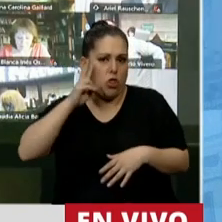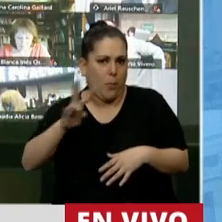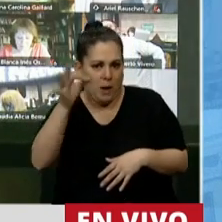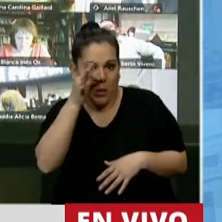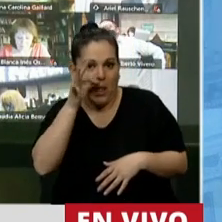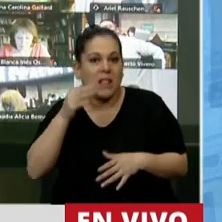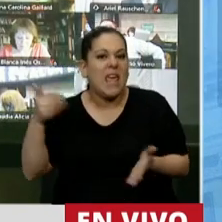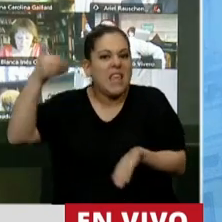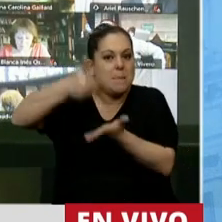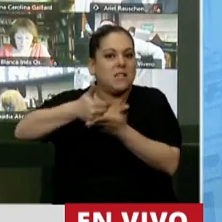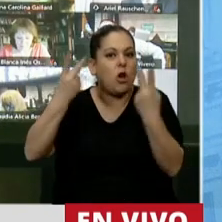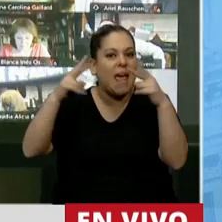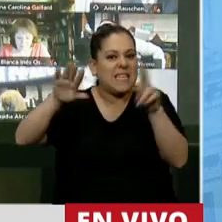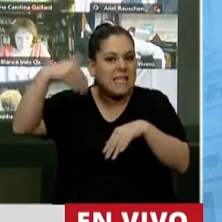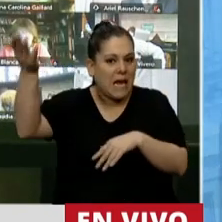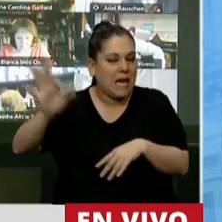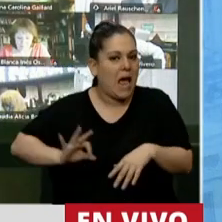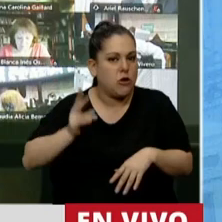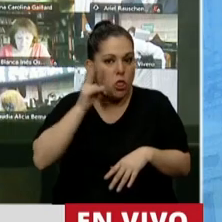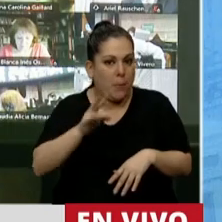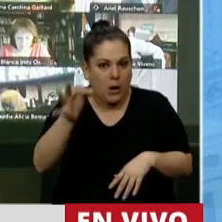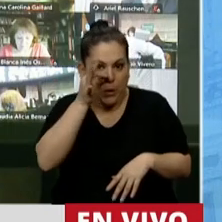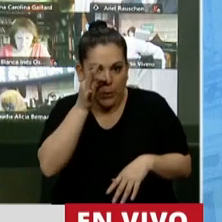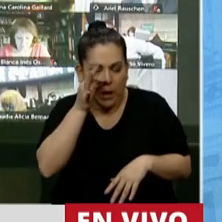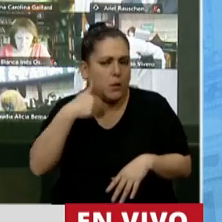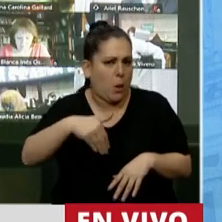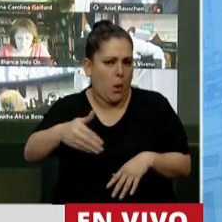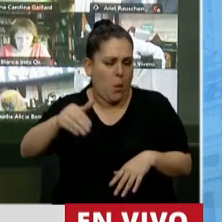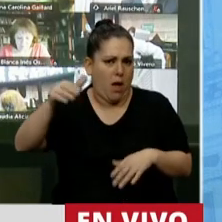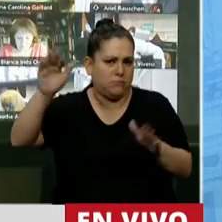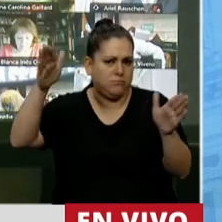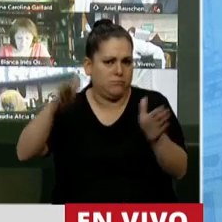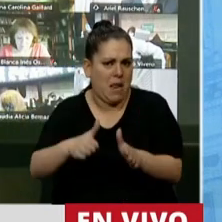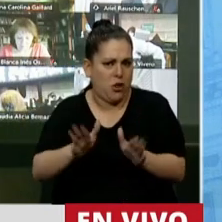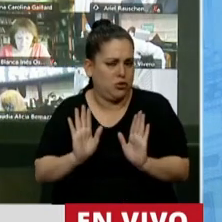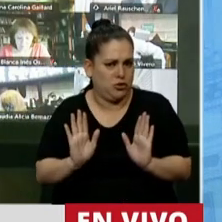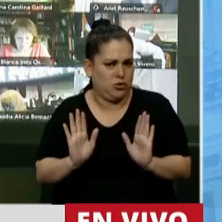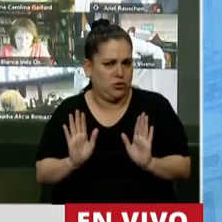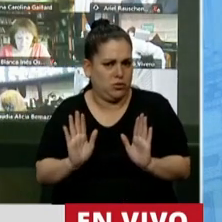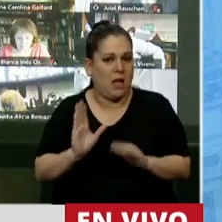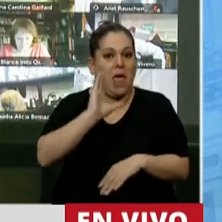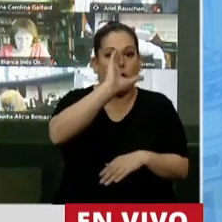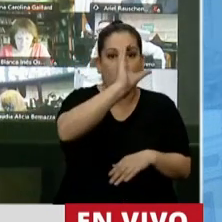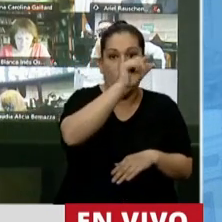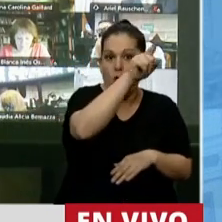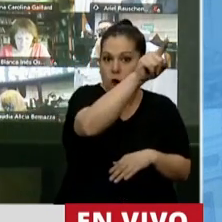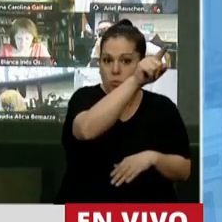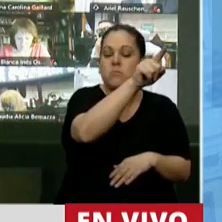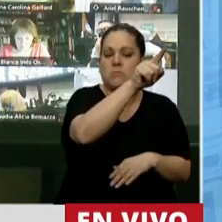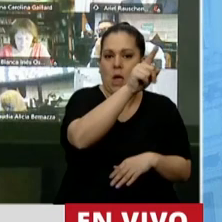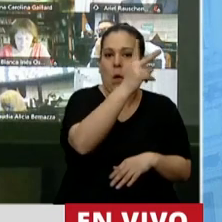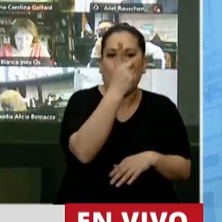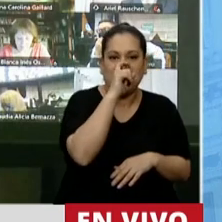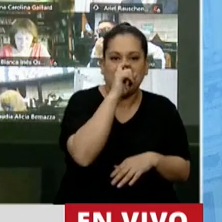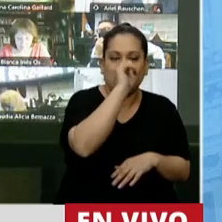La inversión extranjera directa del 2020 va a caer un 40%. En Colombia cayó el 27